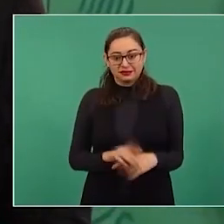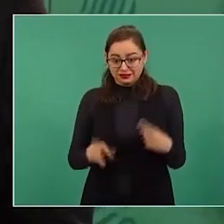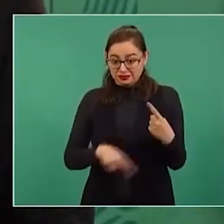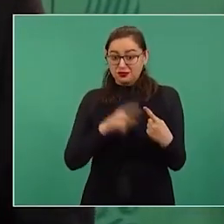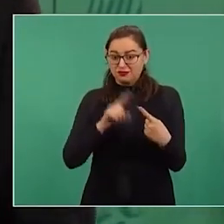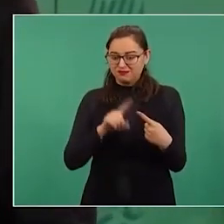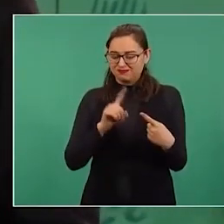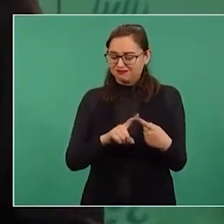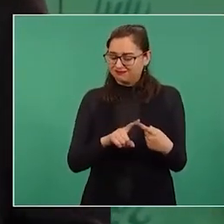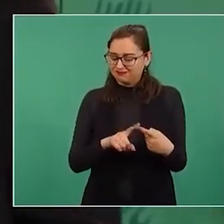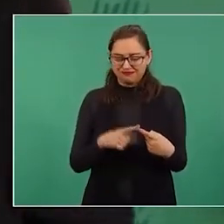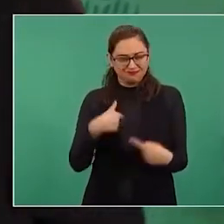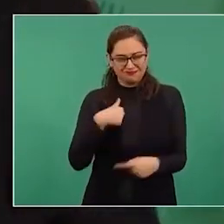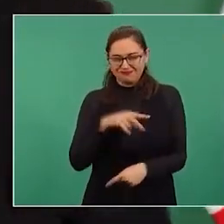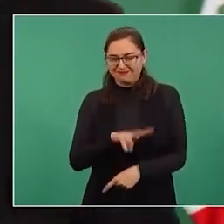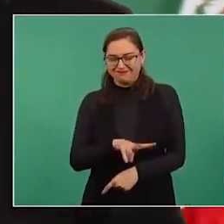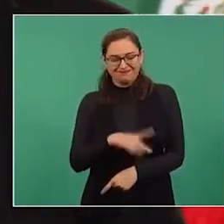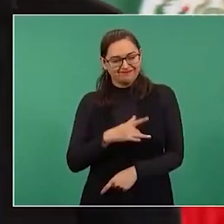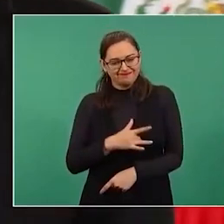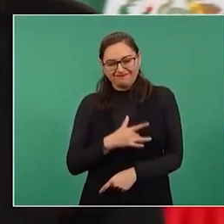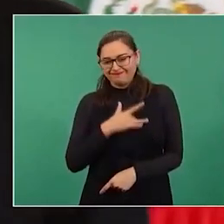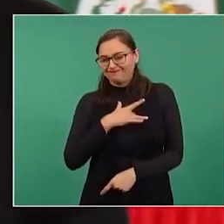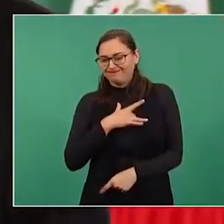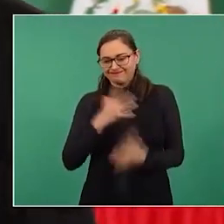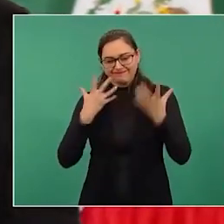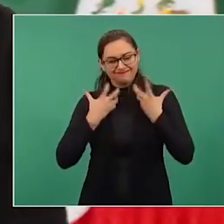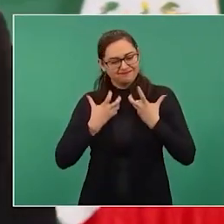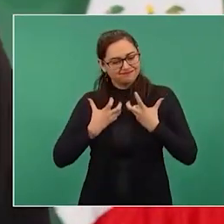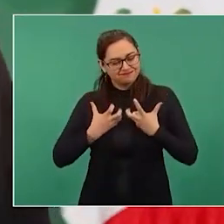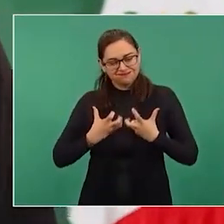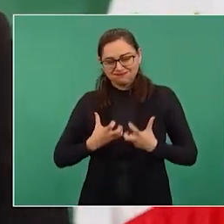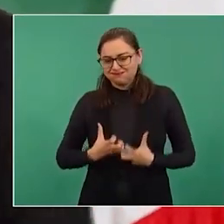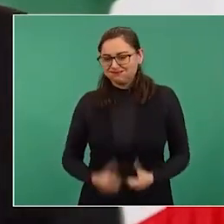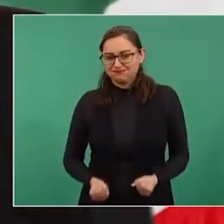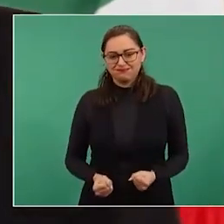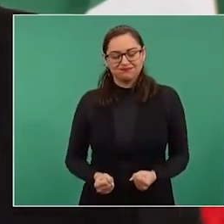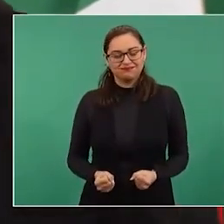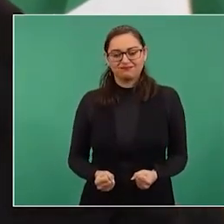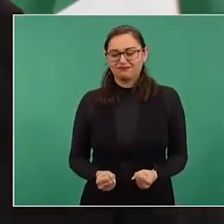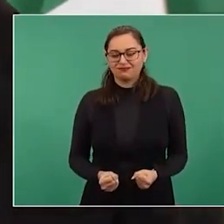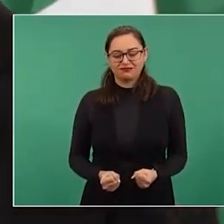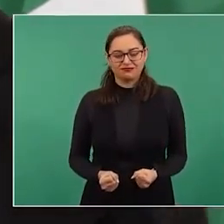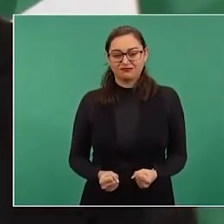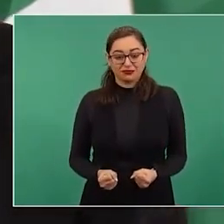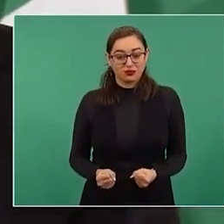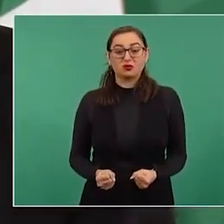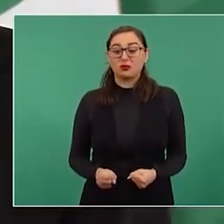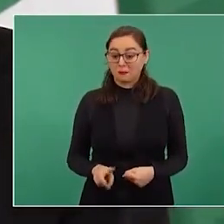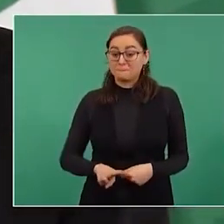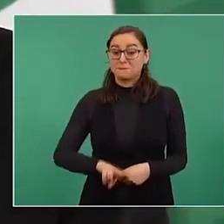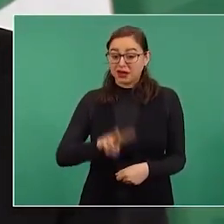ese me dolió más porque tuvo que ver